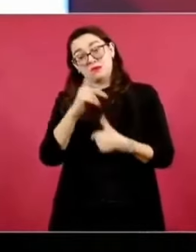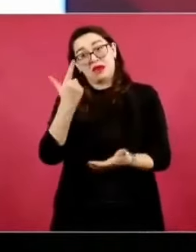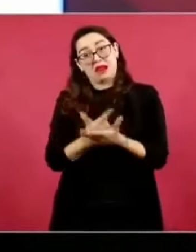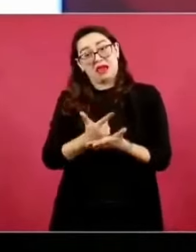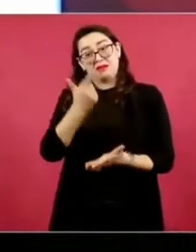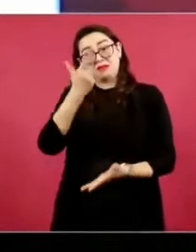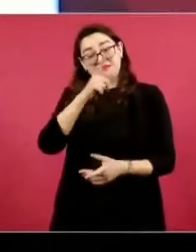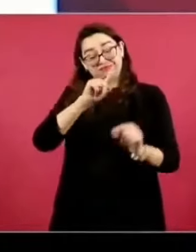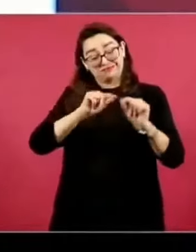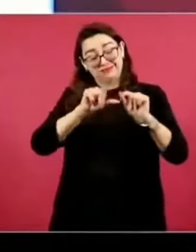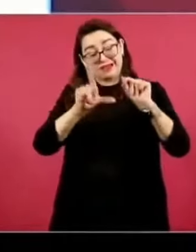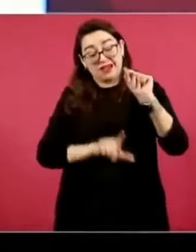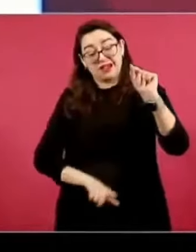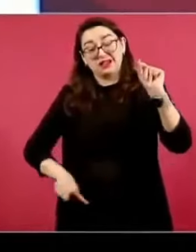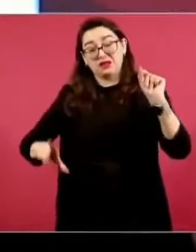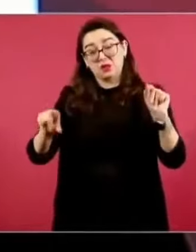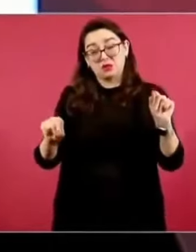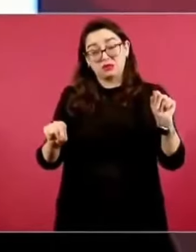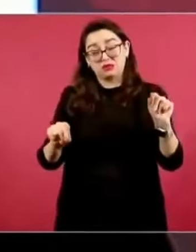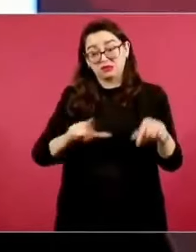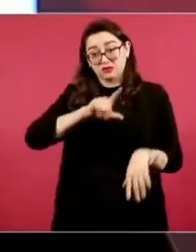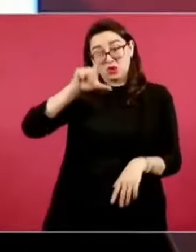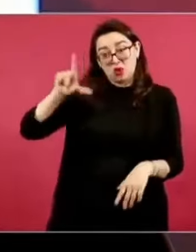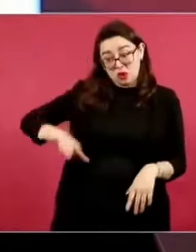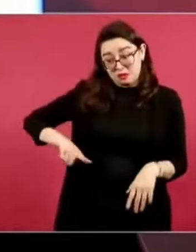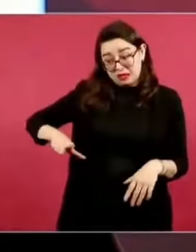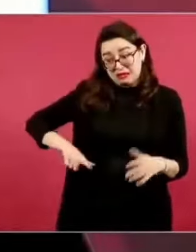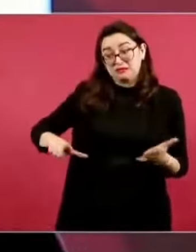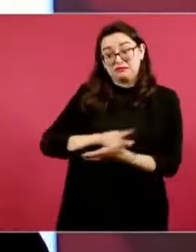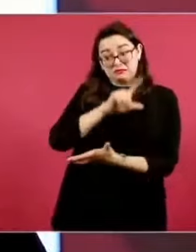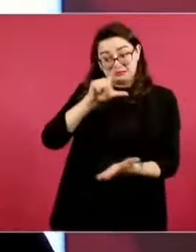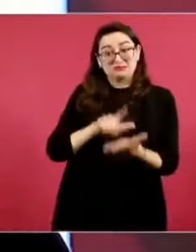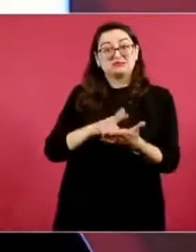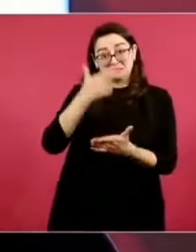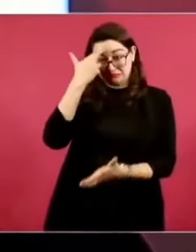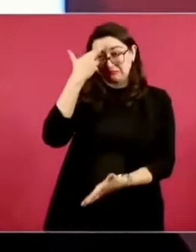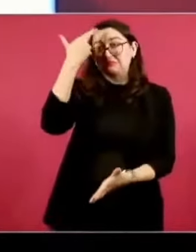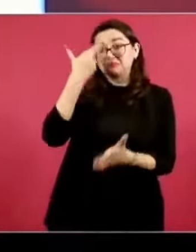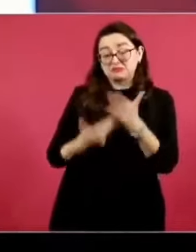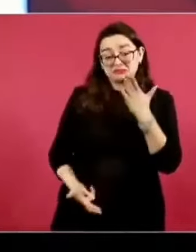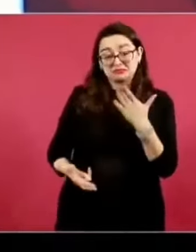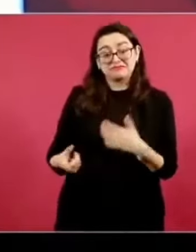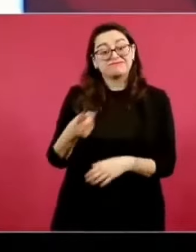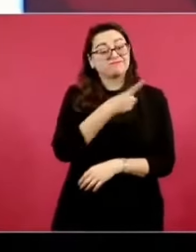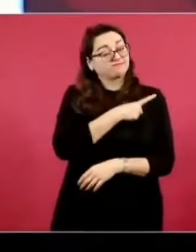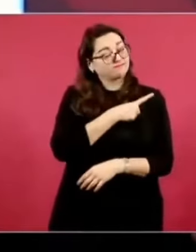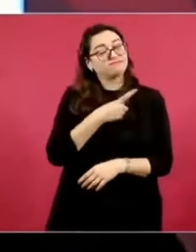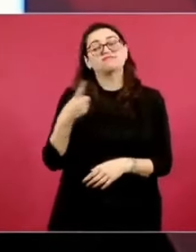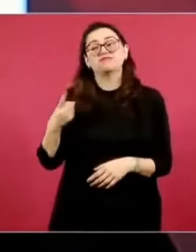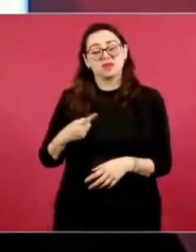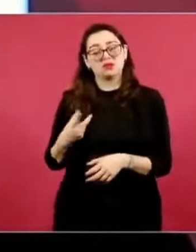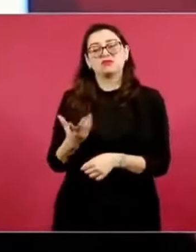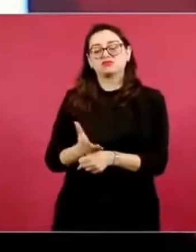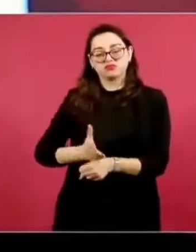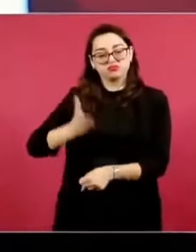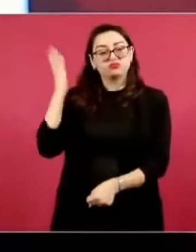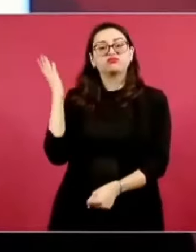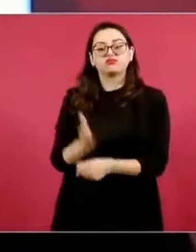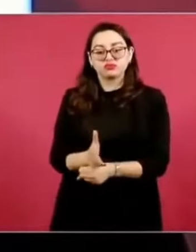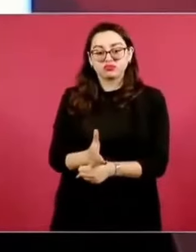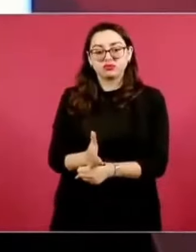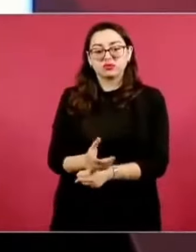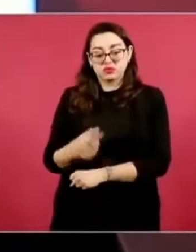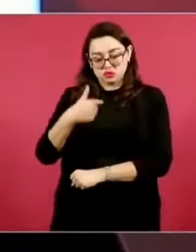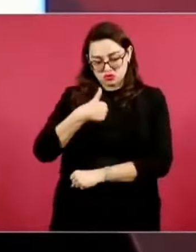yo quiero que en lo que a mí corresponde no se deje de